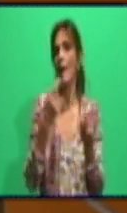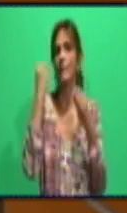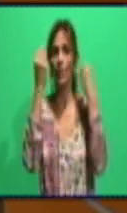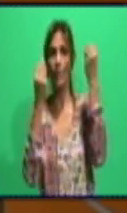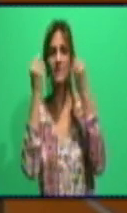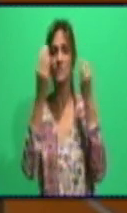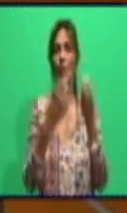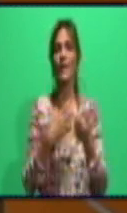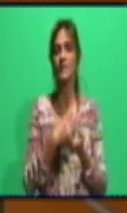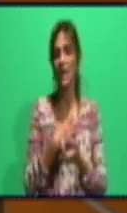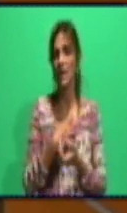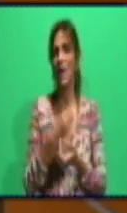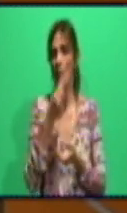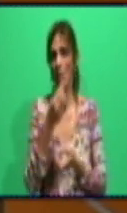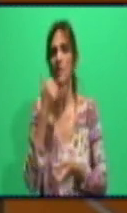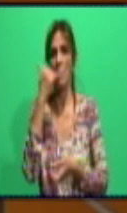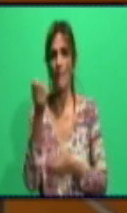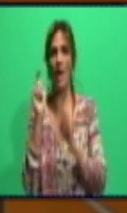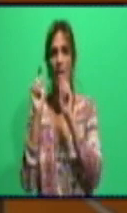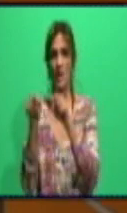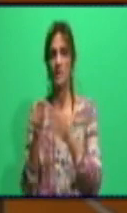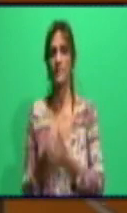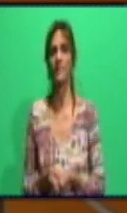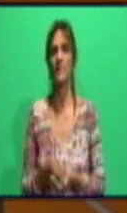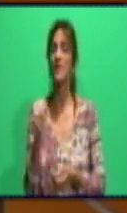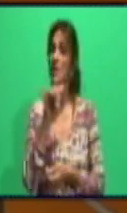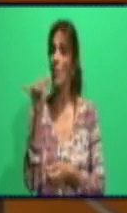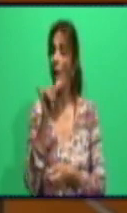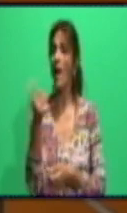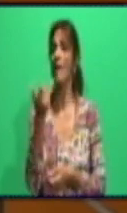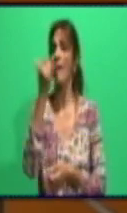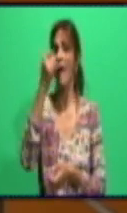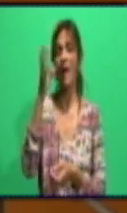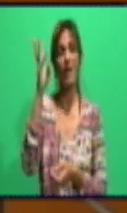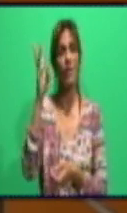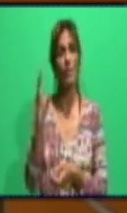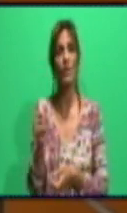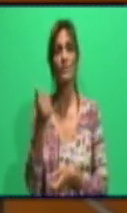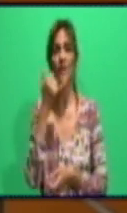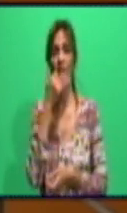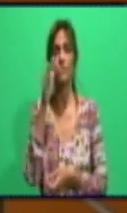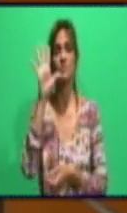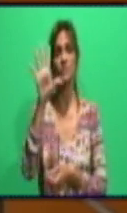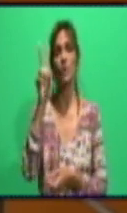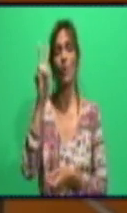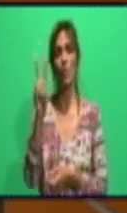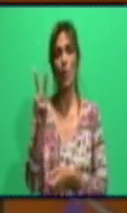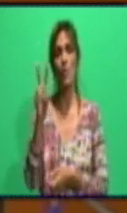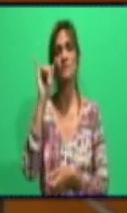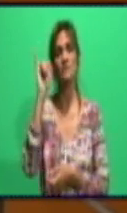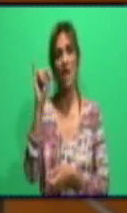el número de asistencia al servicio móvil, que es el 5264